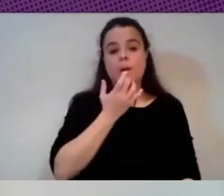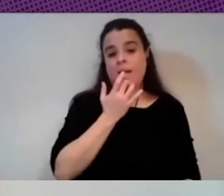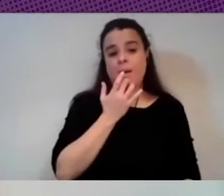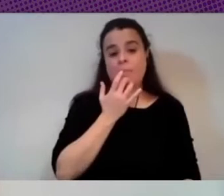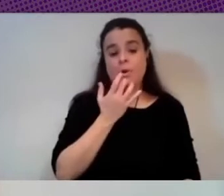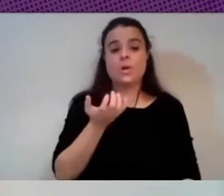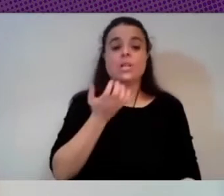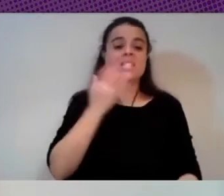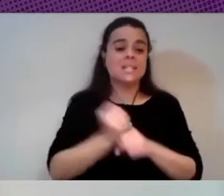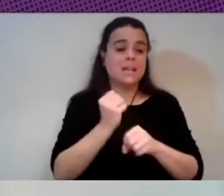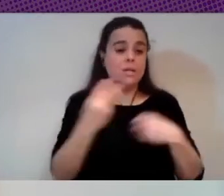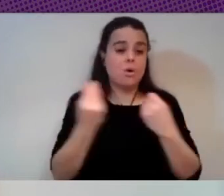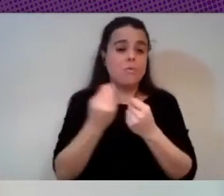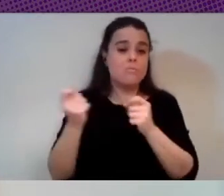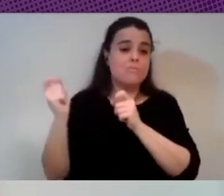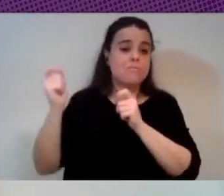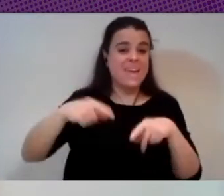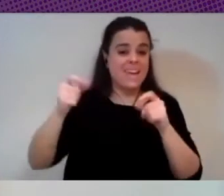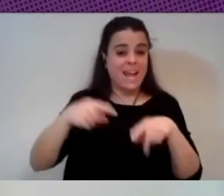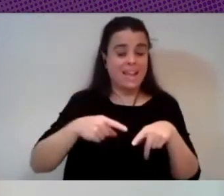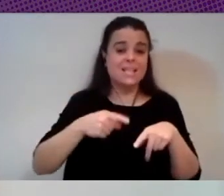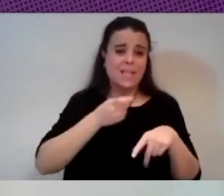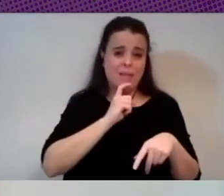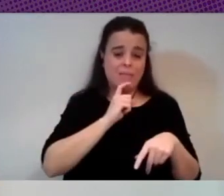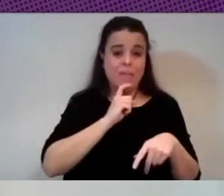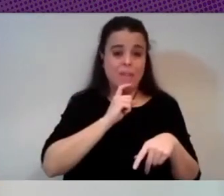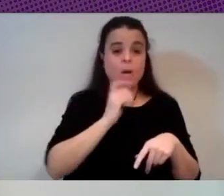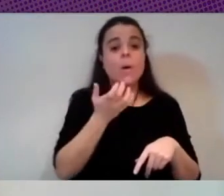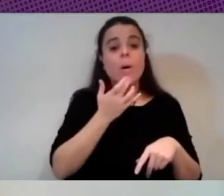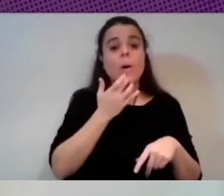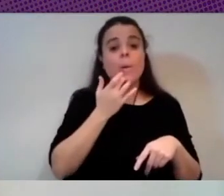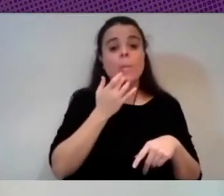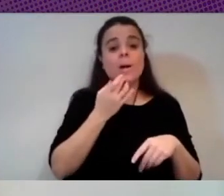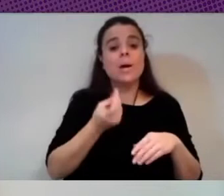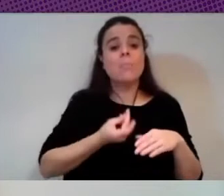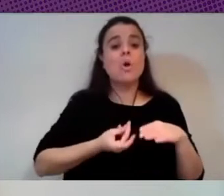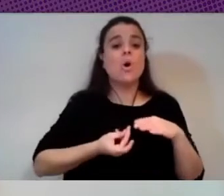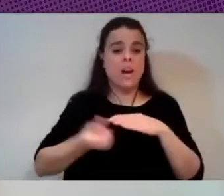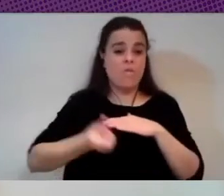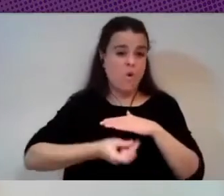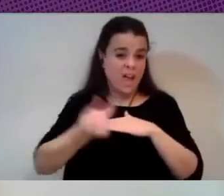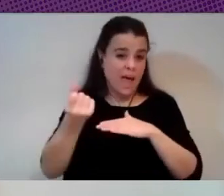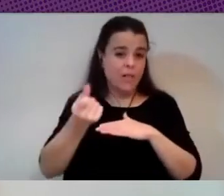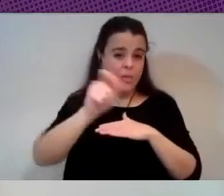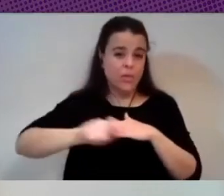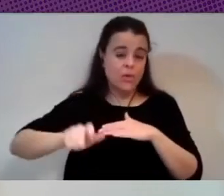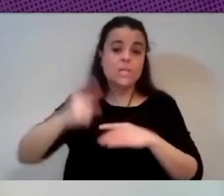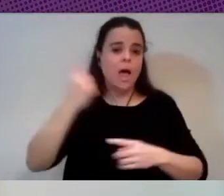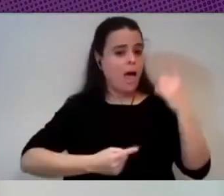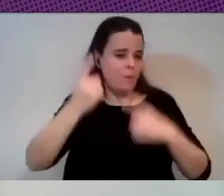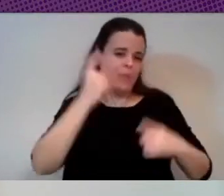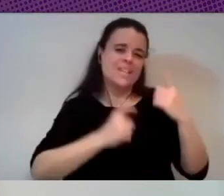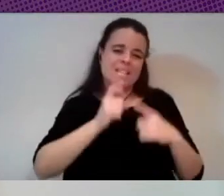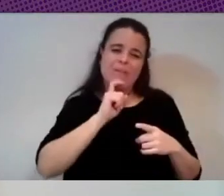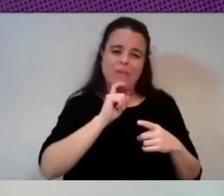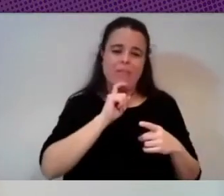refugiado muchas veces no quiere interactuar o interactúas con las organizaciones que hacen de proxy sobre estas